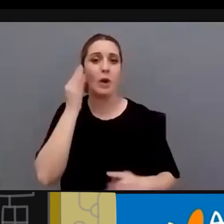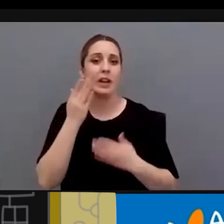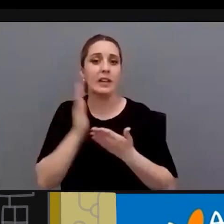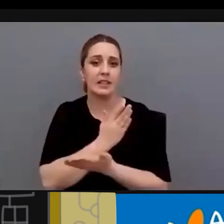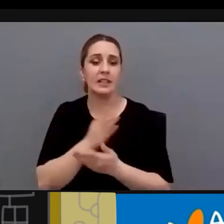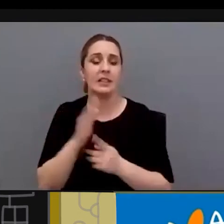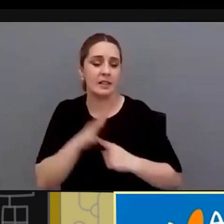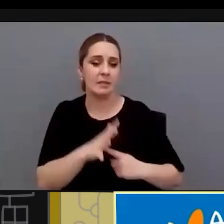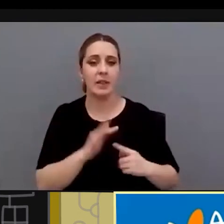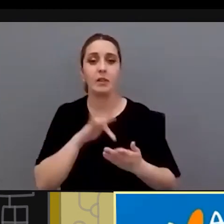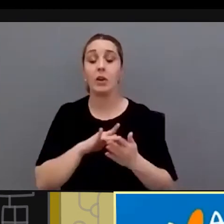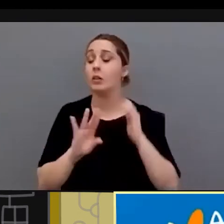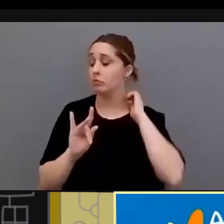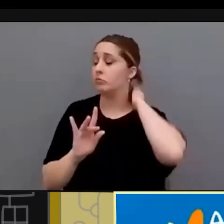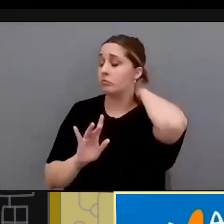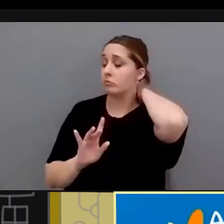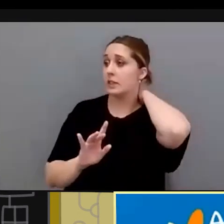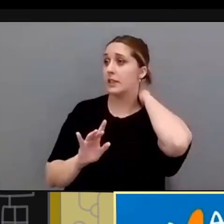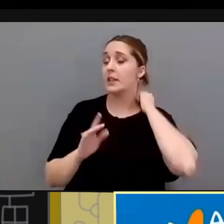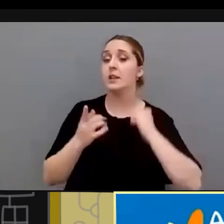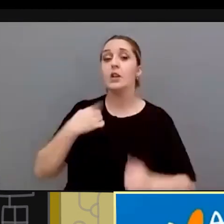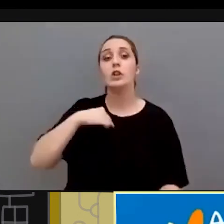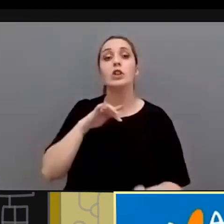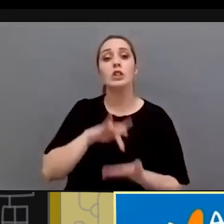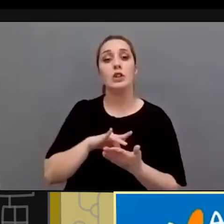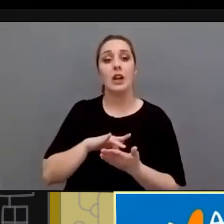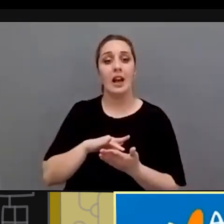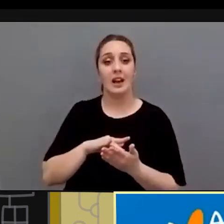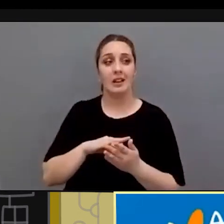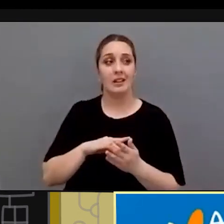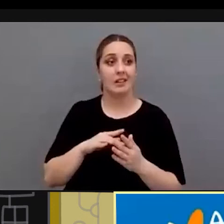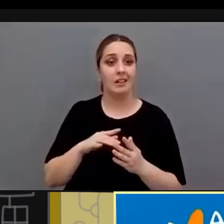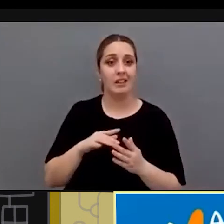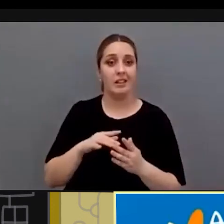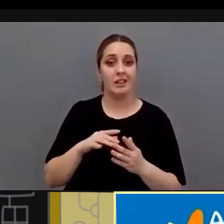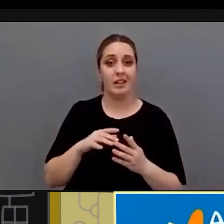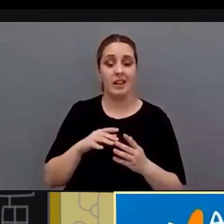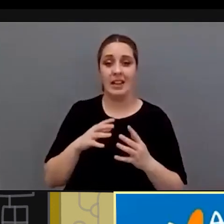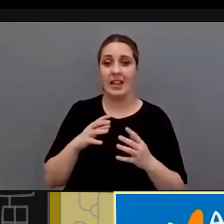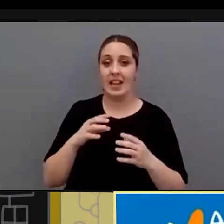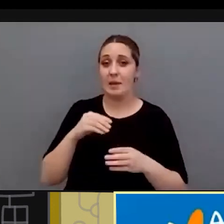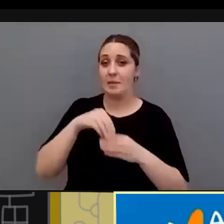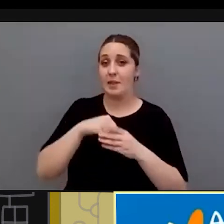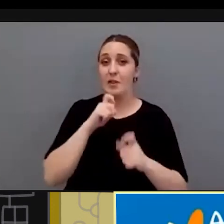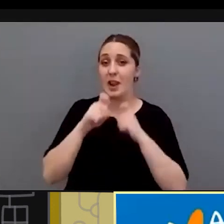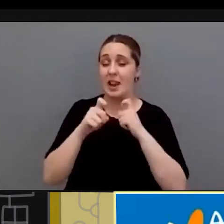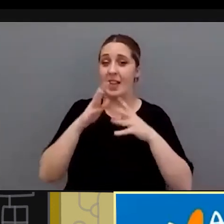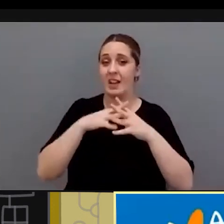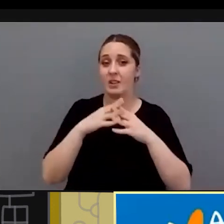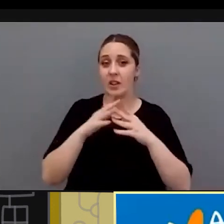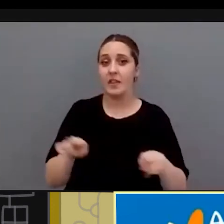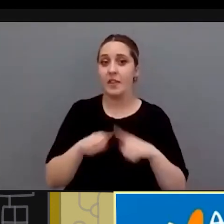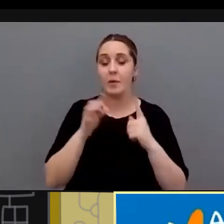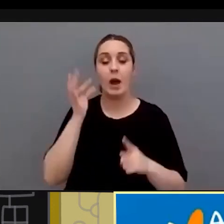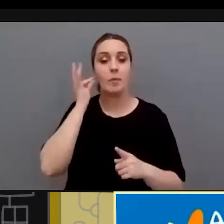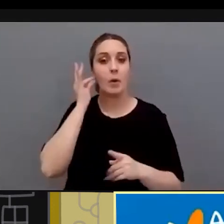sí porque igualmente nosotros vivimos en el mismo ecosistema de violencia estructural y entonces aunque seamos mujeres